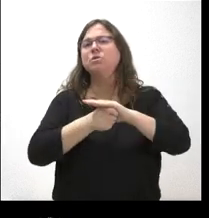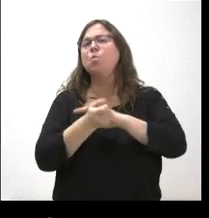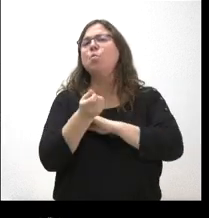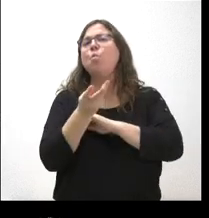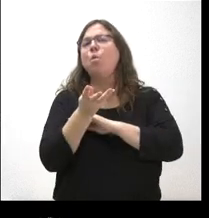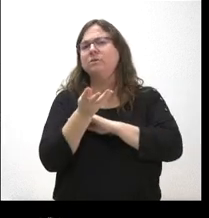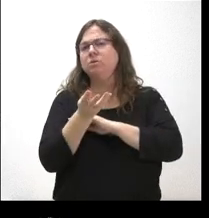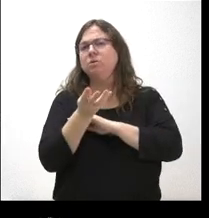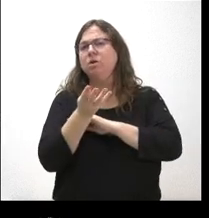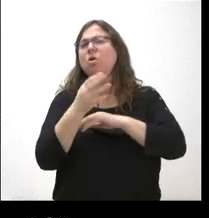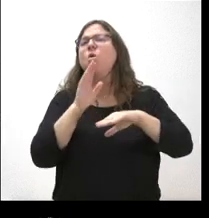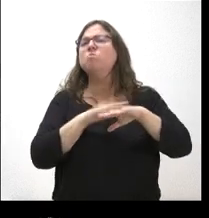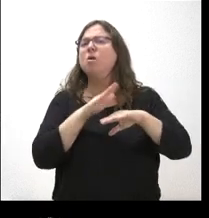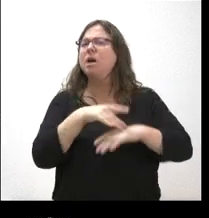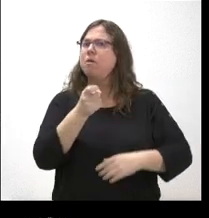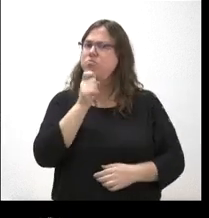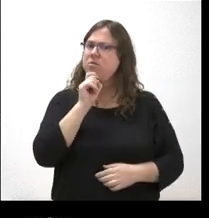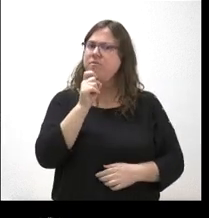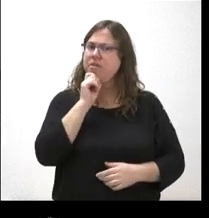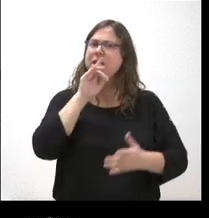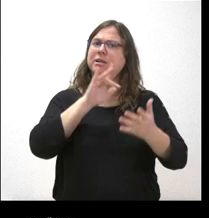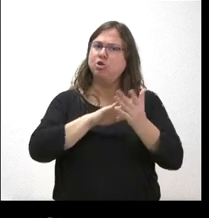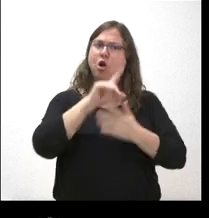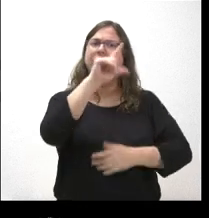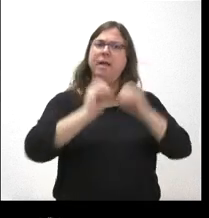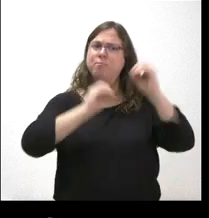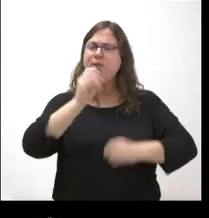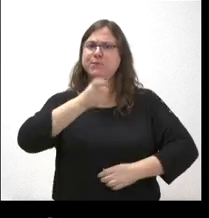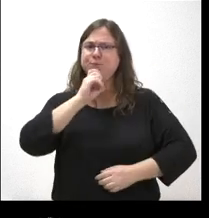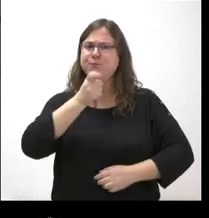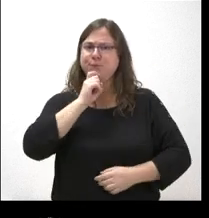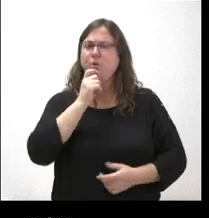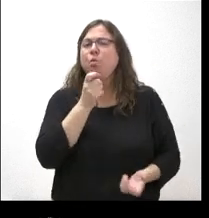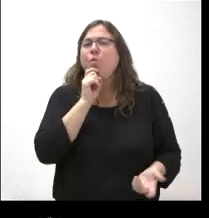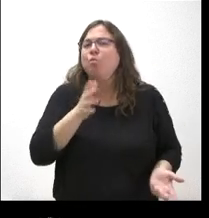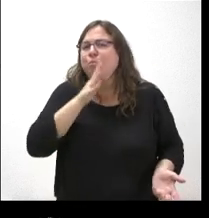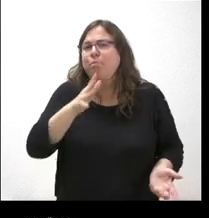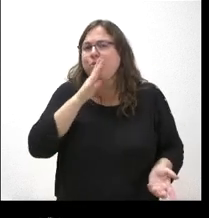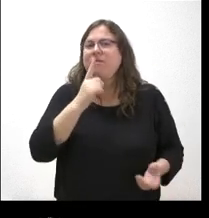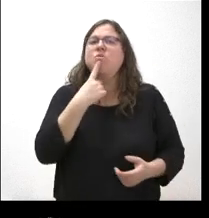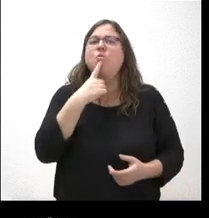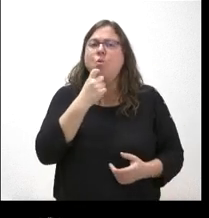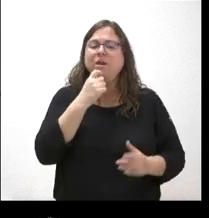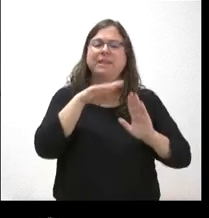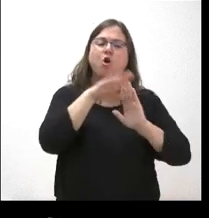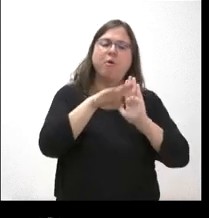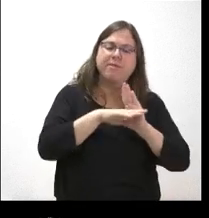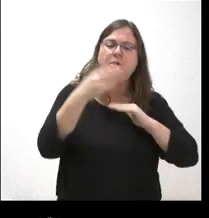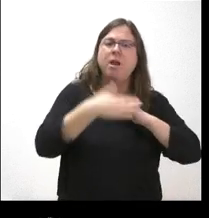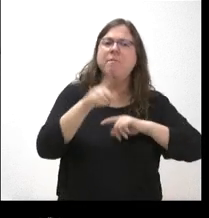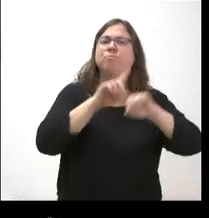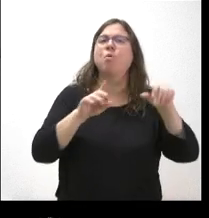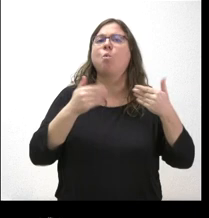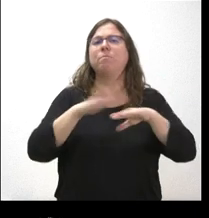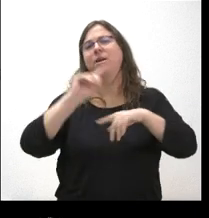y por qué es tan difícil acercarse al 100% cuáles son un poquito los condicionantes que se tienen para